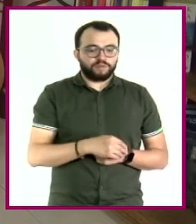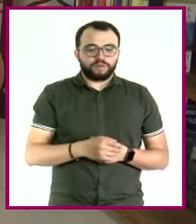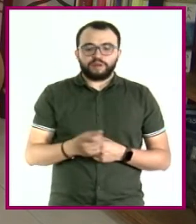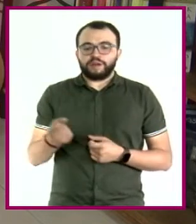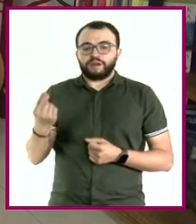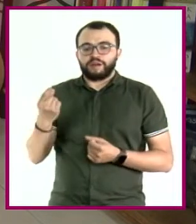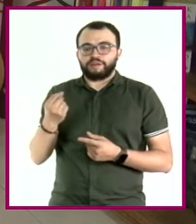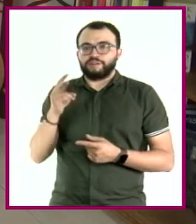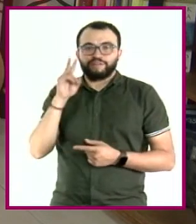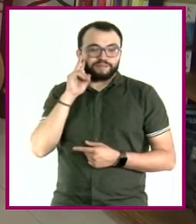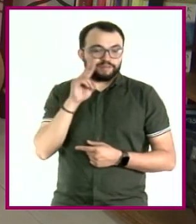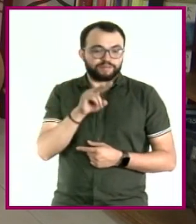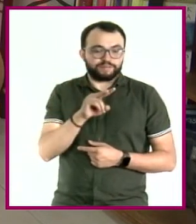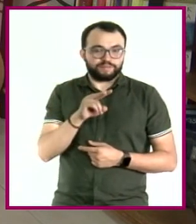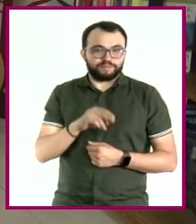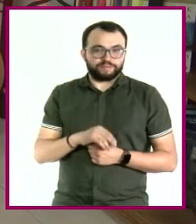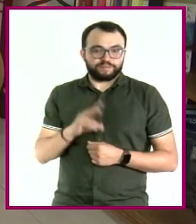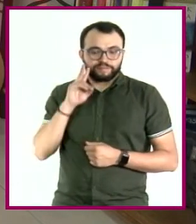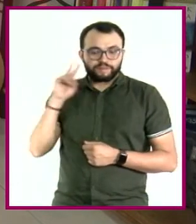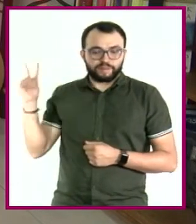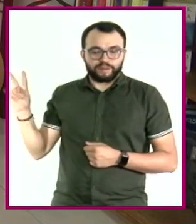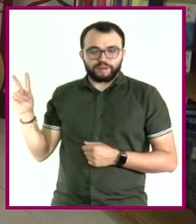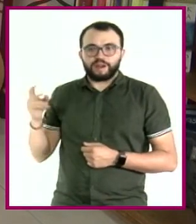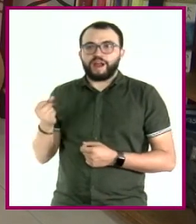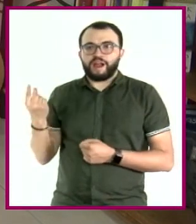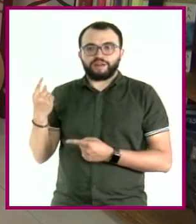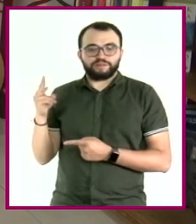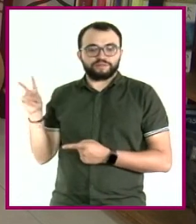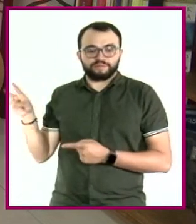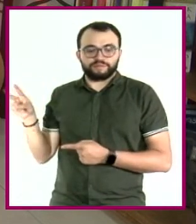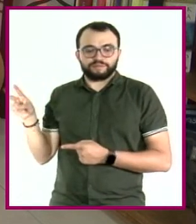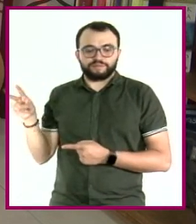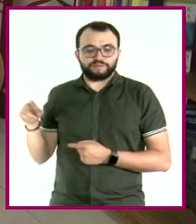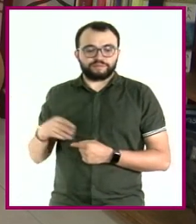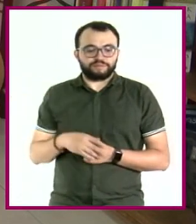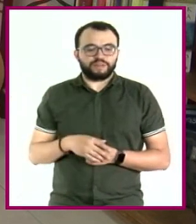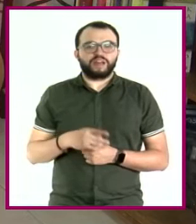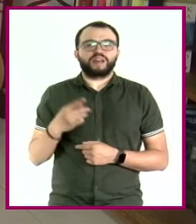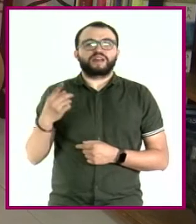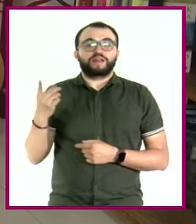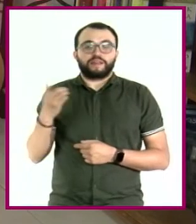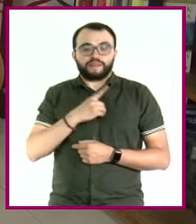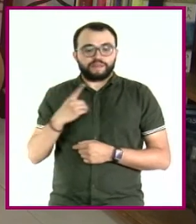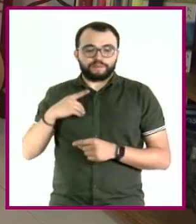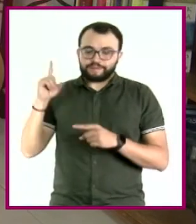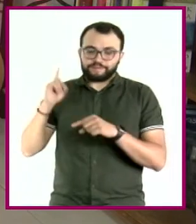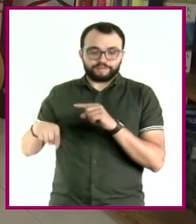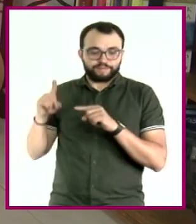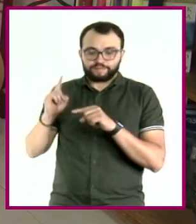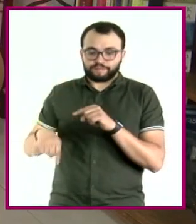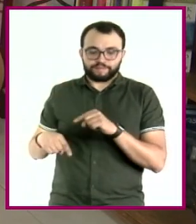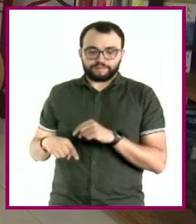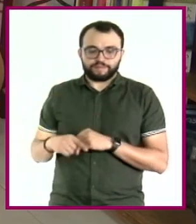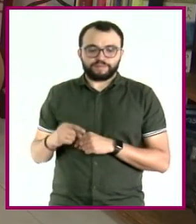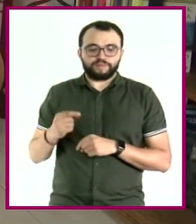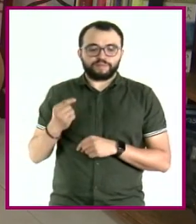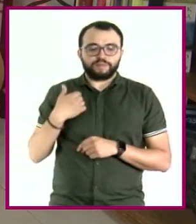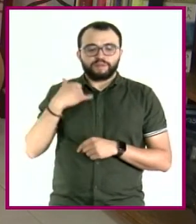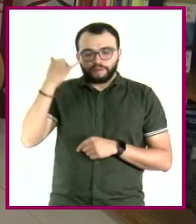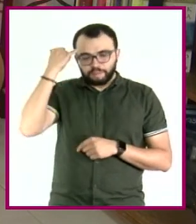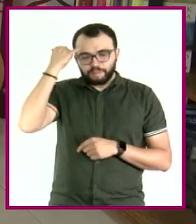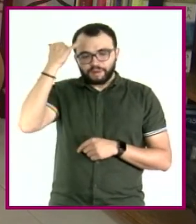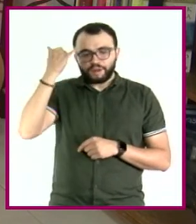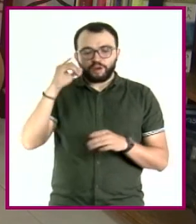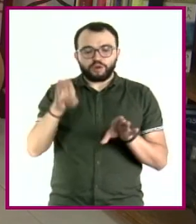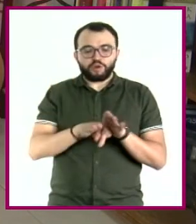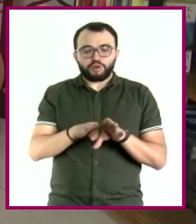alumnos están en una postura como así. ¿Qué tengo que hacer para corregir el perro abajo? Voy a imaginar que empujo el piso con